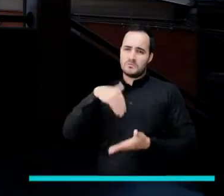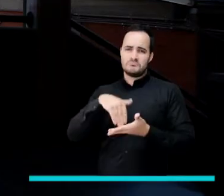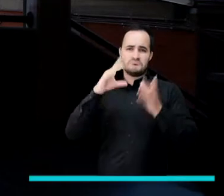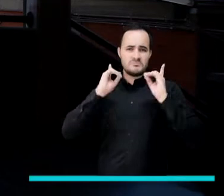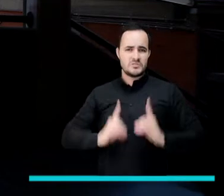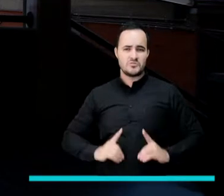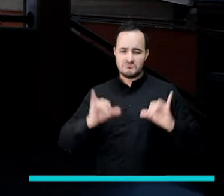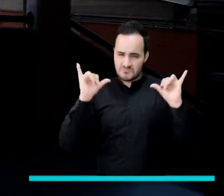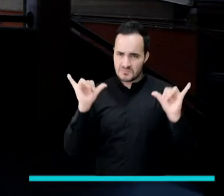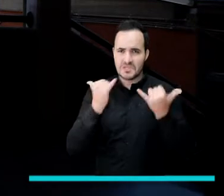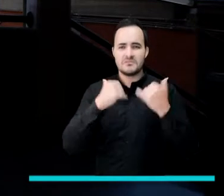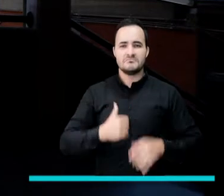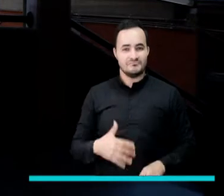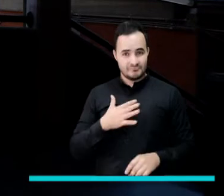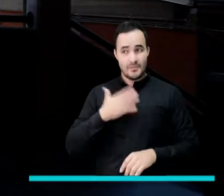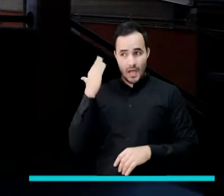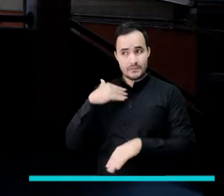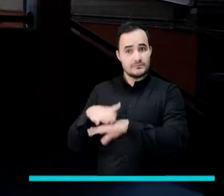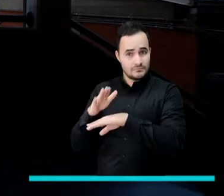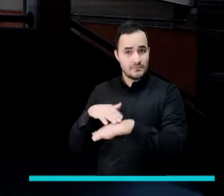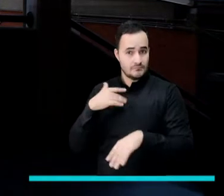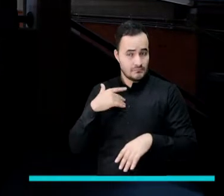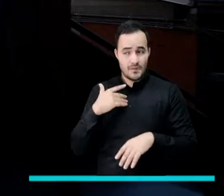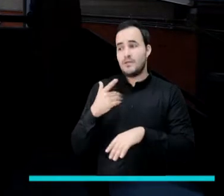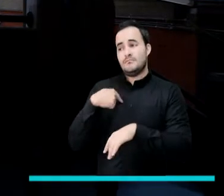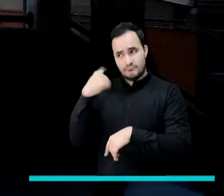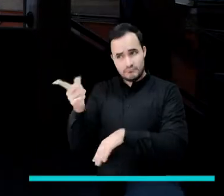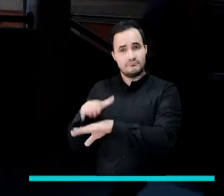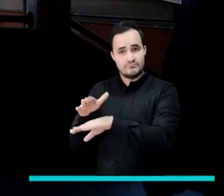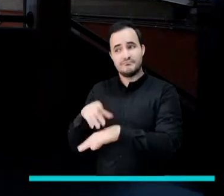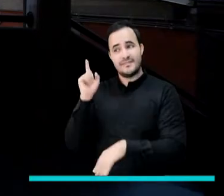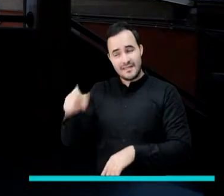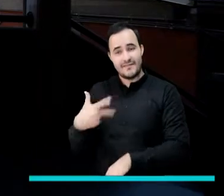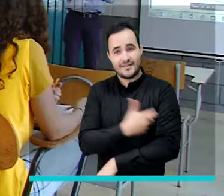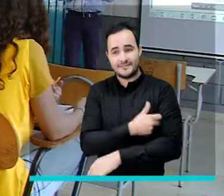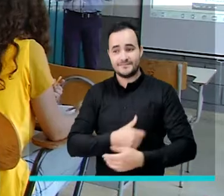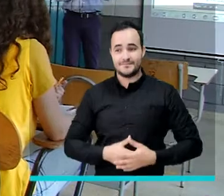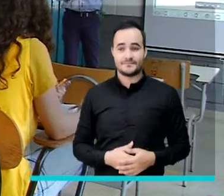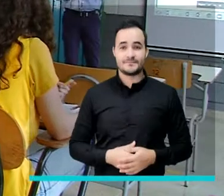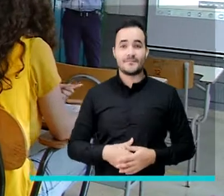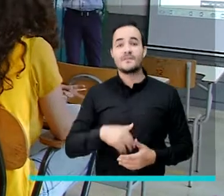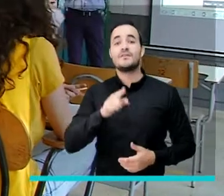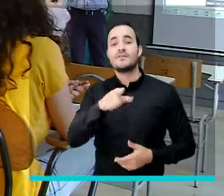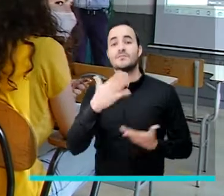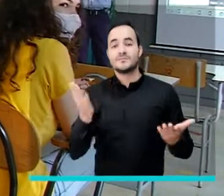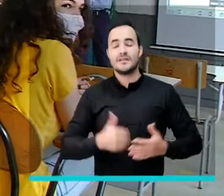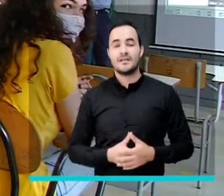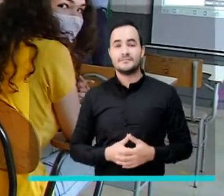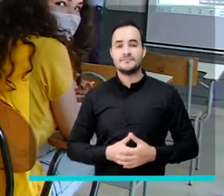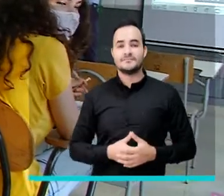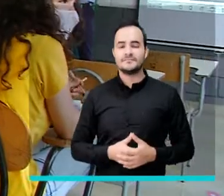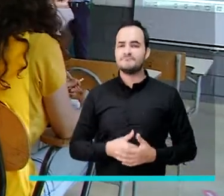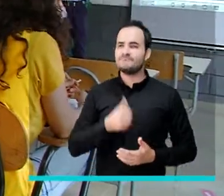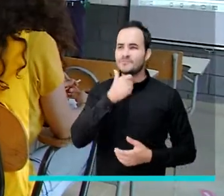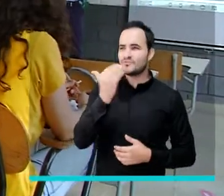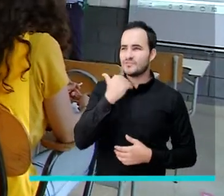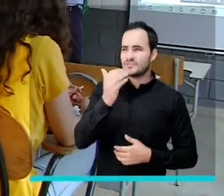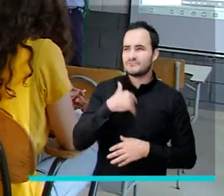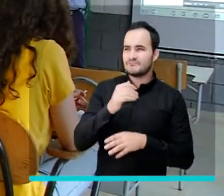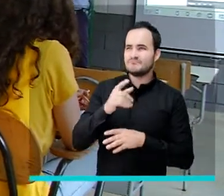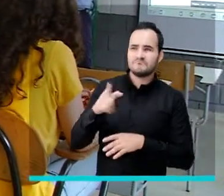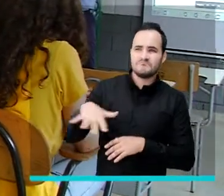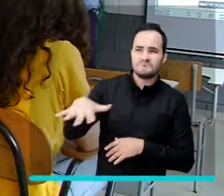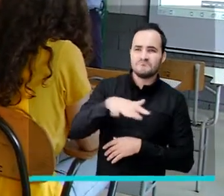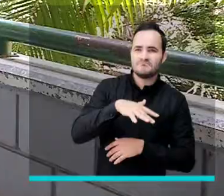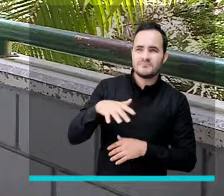claro y de hecho he difundido el mensaje a mi familia. Es algo que tenemos que hacer todos. Isabel, cuéntanos. ¿Qué tan importante es la